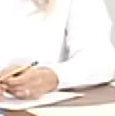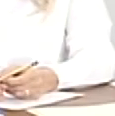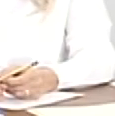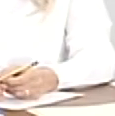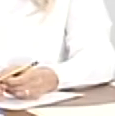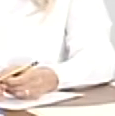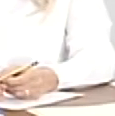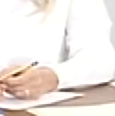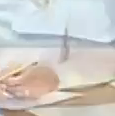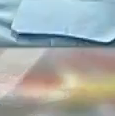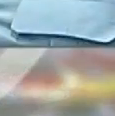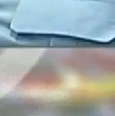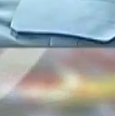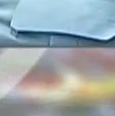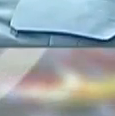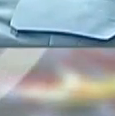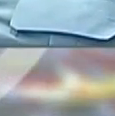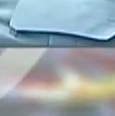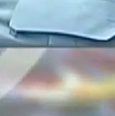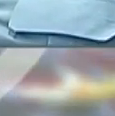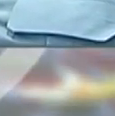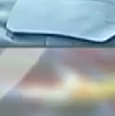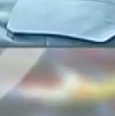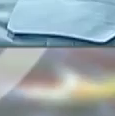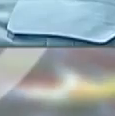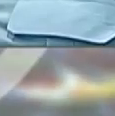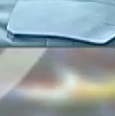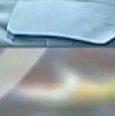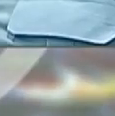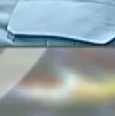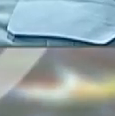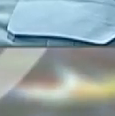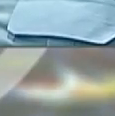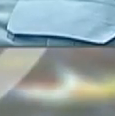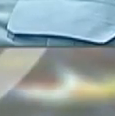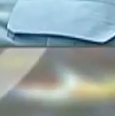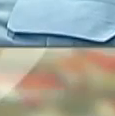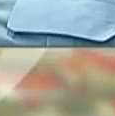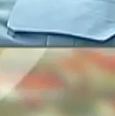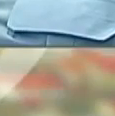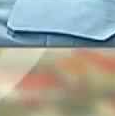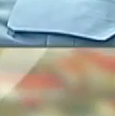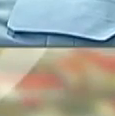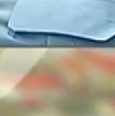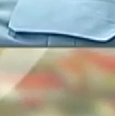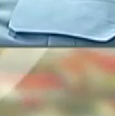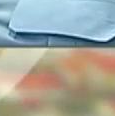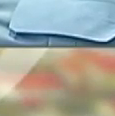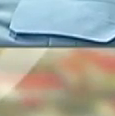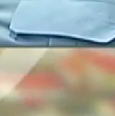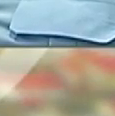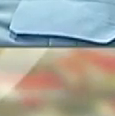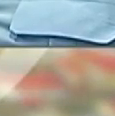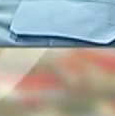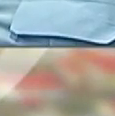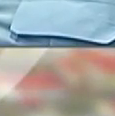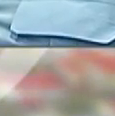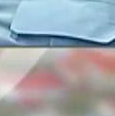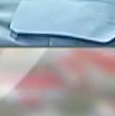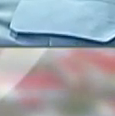difusión de estos planes alimentarios para el pueblo aprobado. Punto de cuenta aprobado.